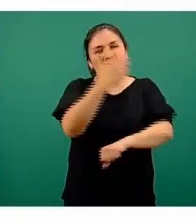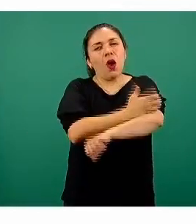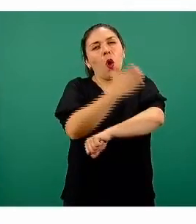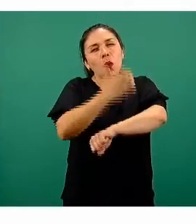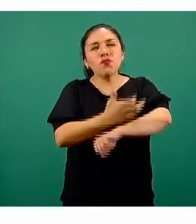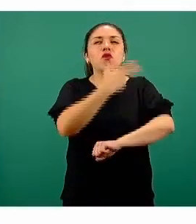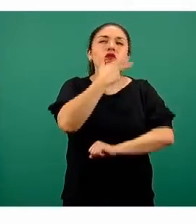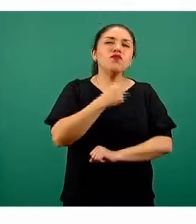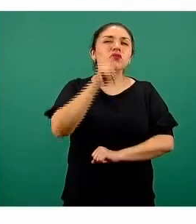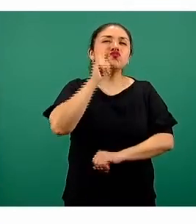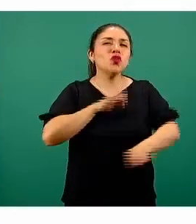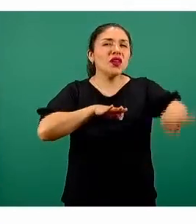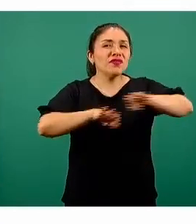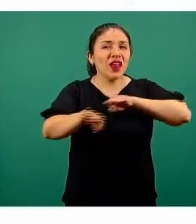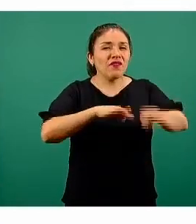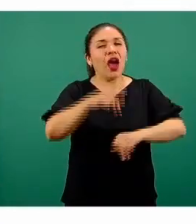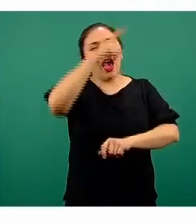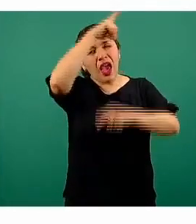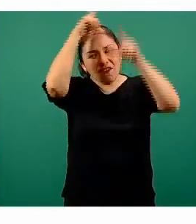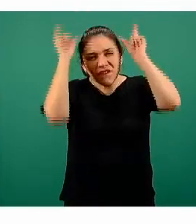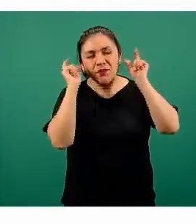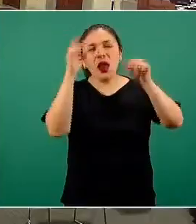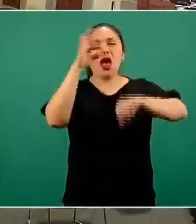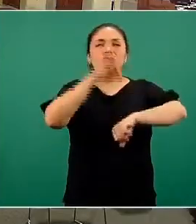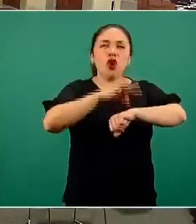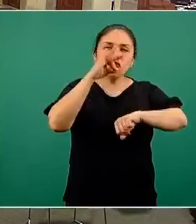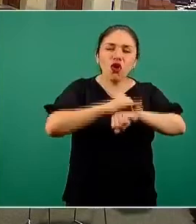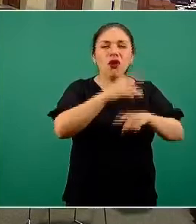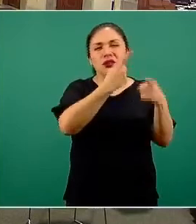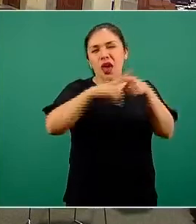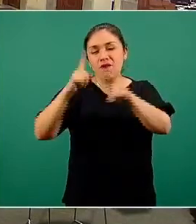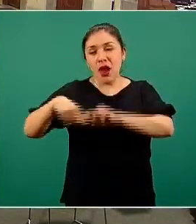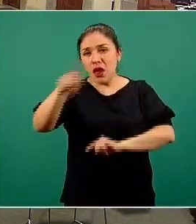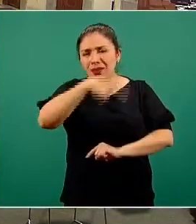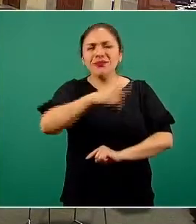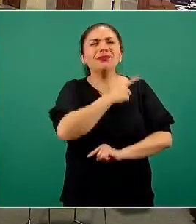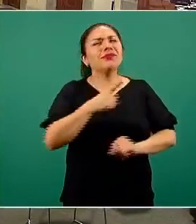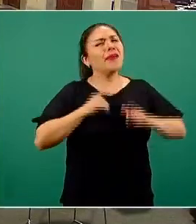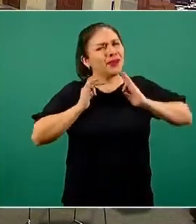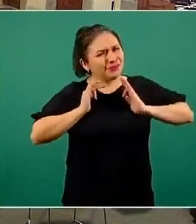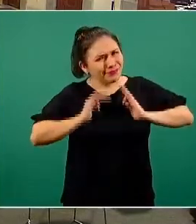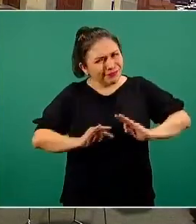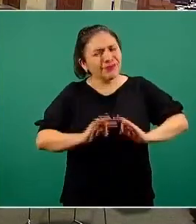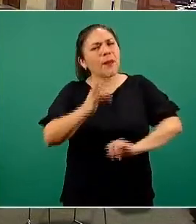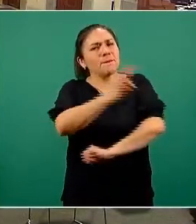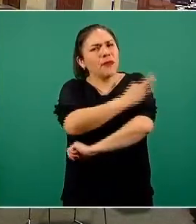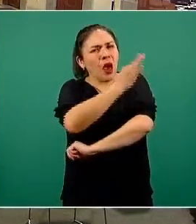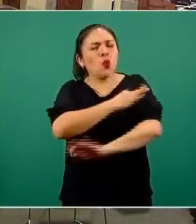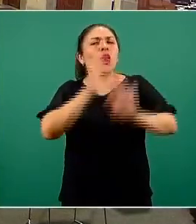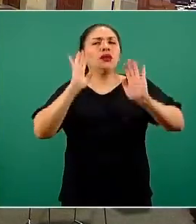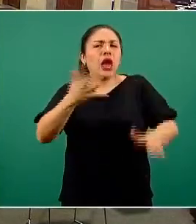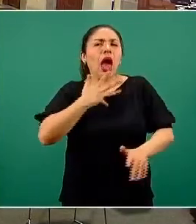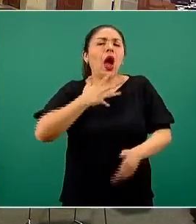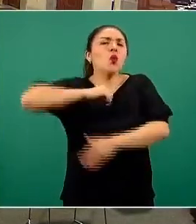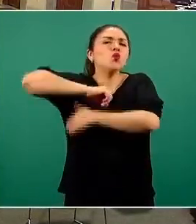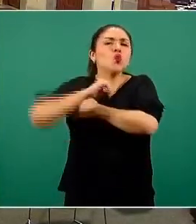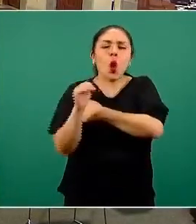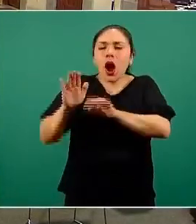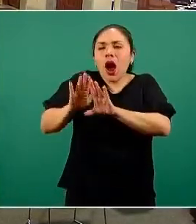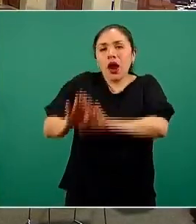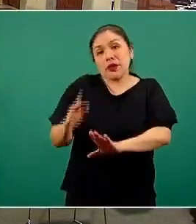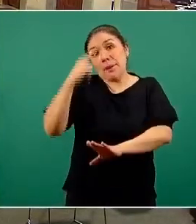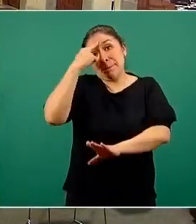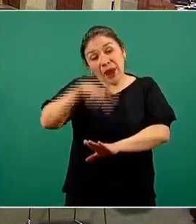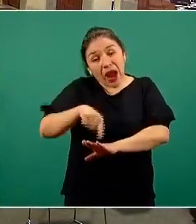y compañeros profesionales de la salud de primer contacto que tengan la tranquilidad, las dosis han sido reservadas precisamente